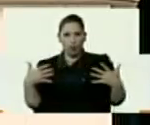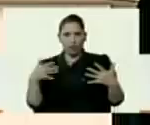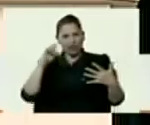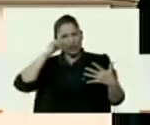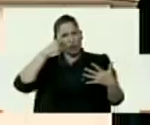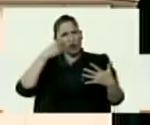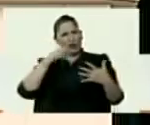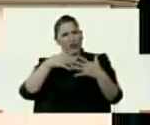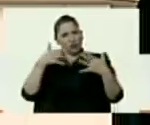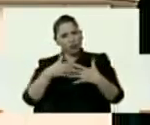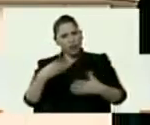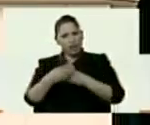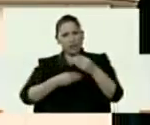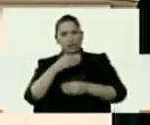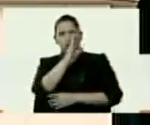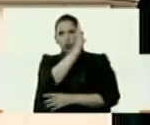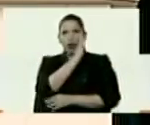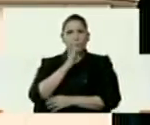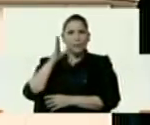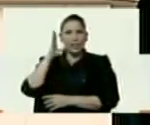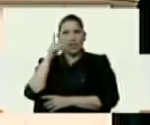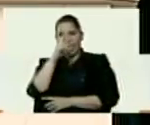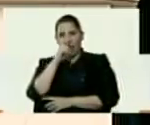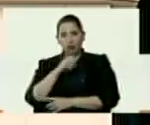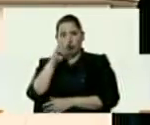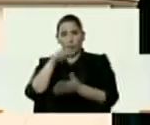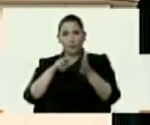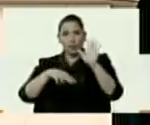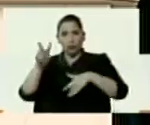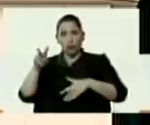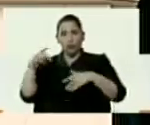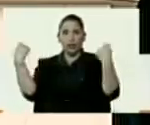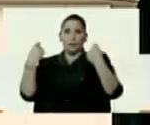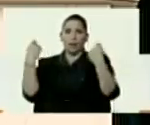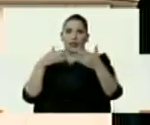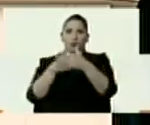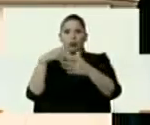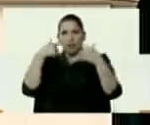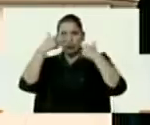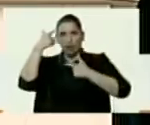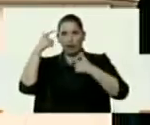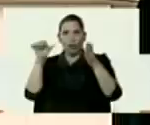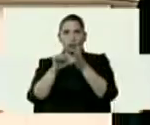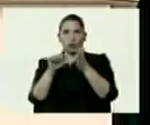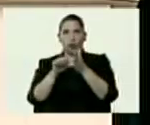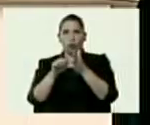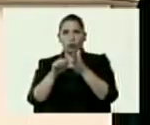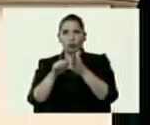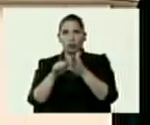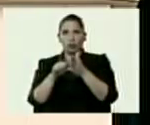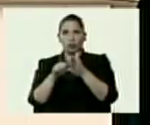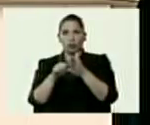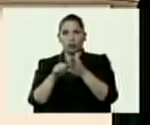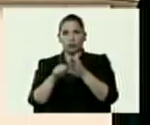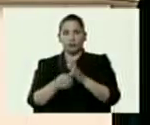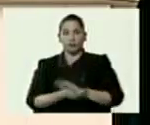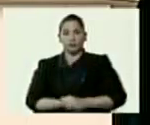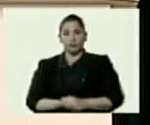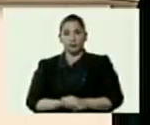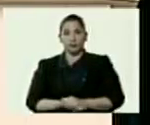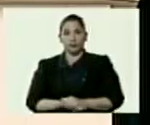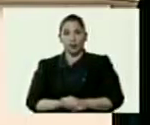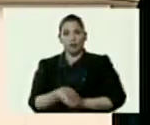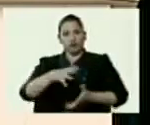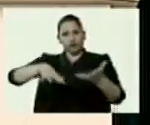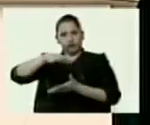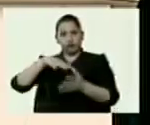aquel documento que forjó Capriles en el año 2012 en la campaña contra Chávez donde Chávez no solamente lo revolcó en el resultado, sino que lo revolcó